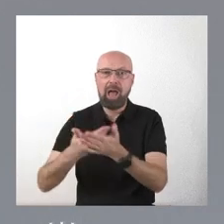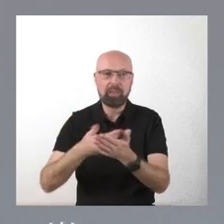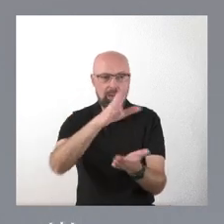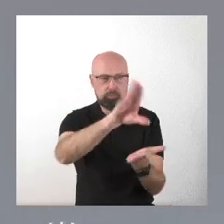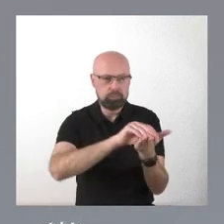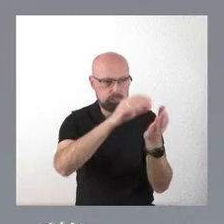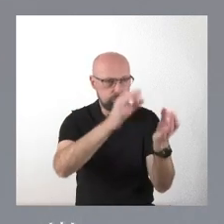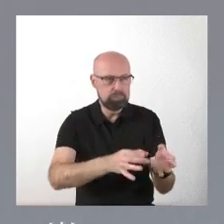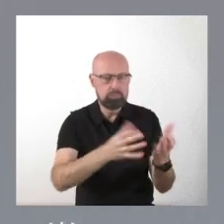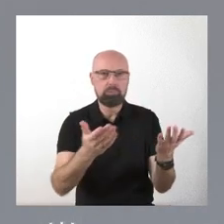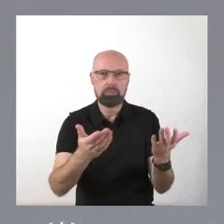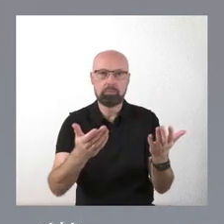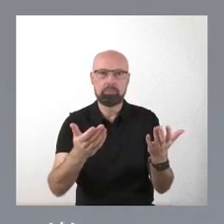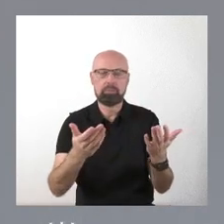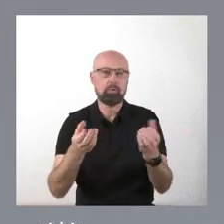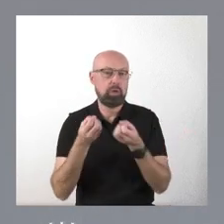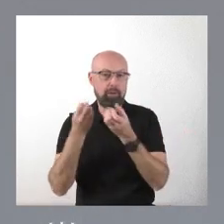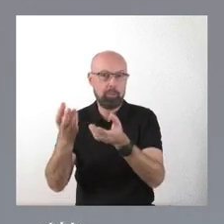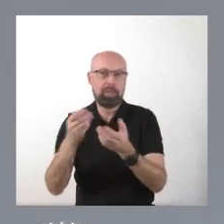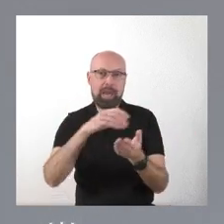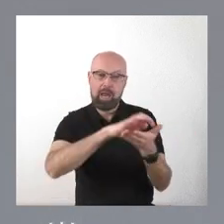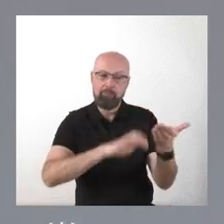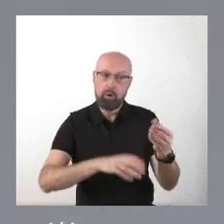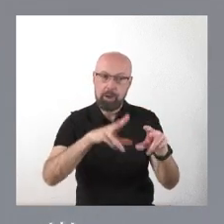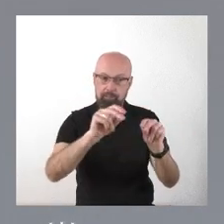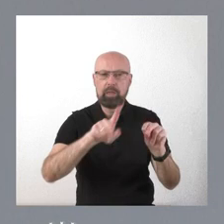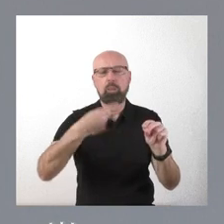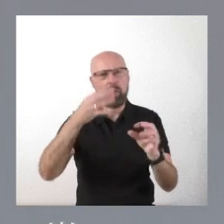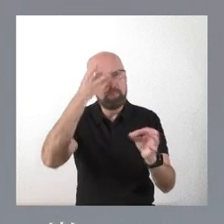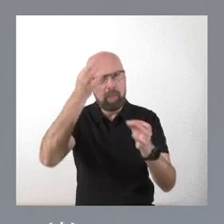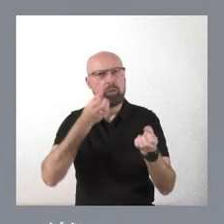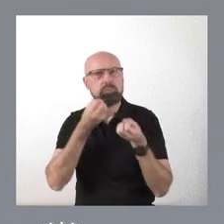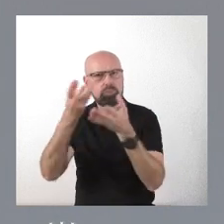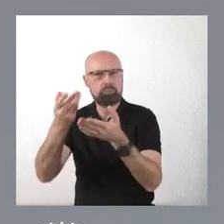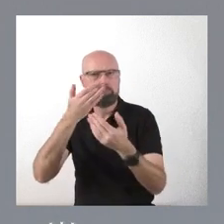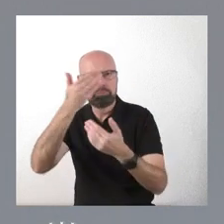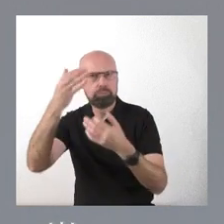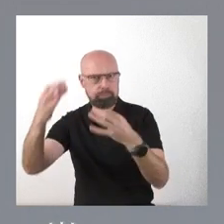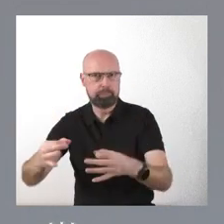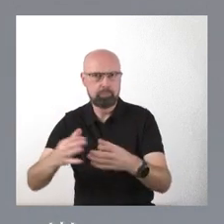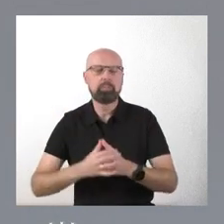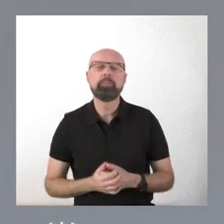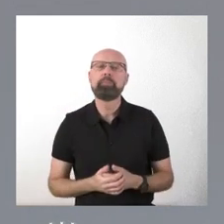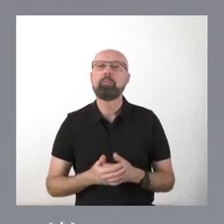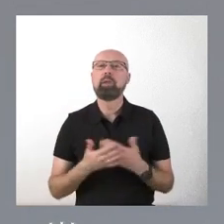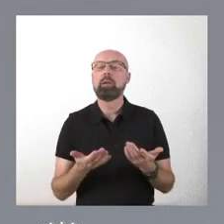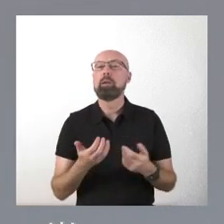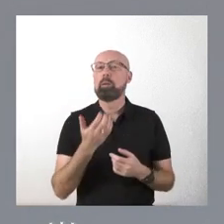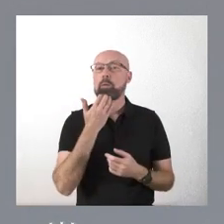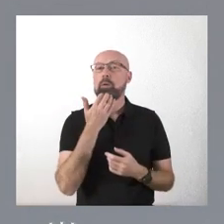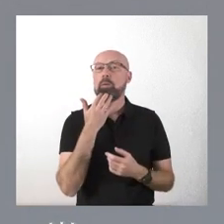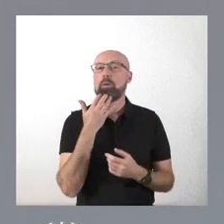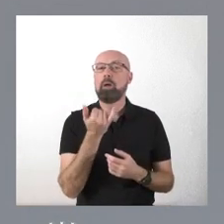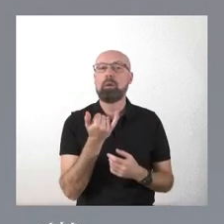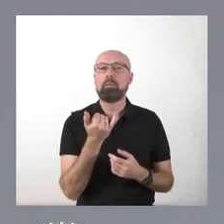a partir de que este informe lo acabemos con datos ciertos. Entonces, miren, no hay una